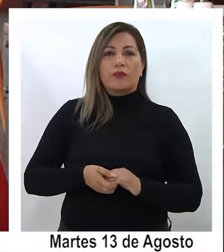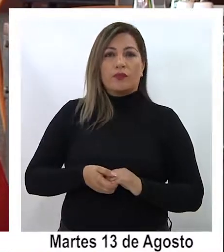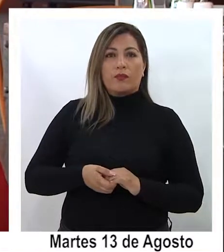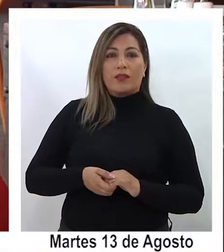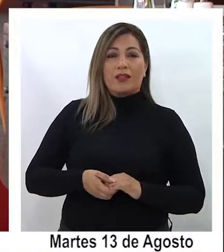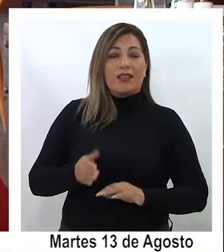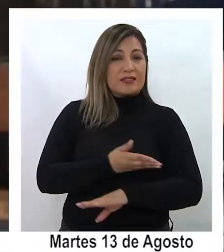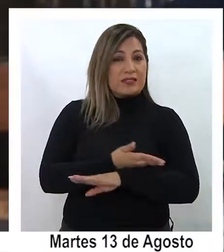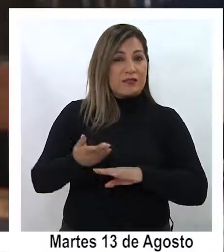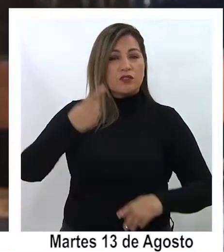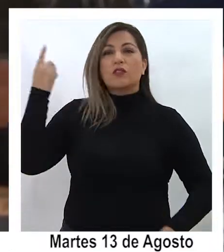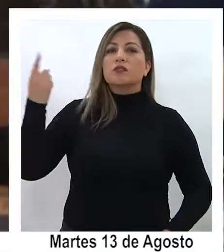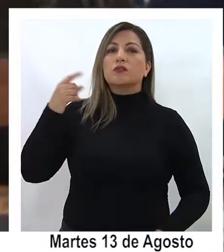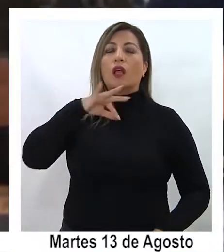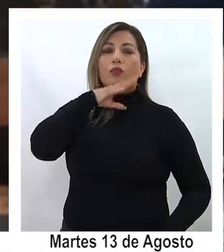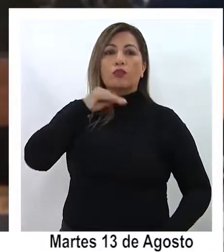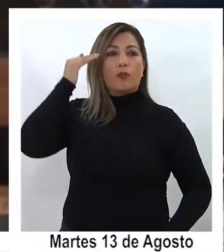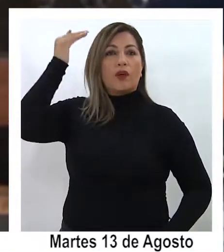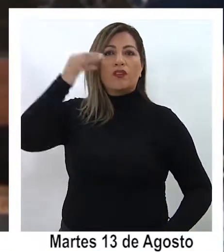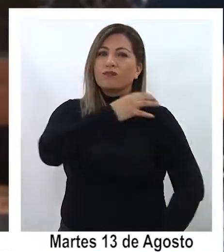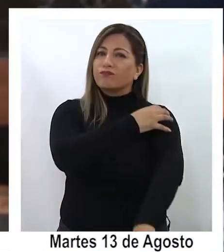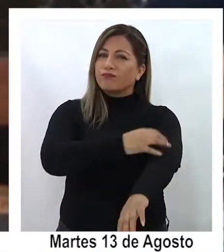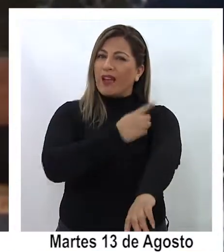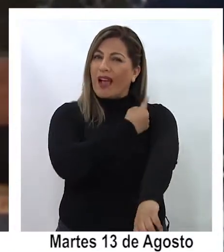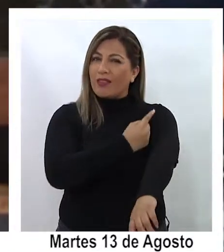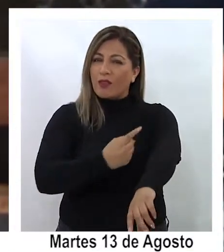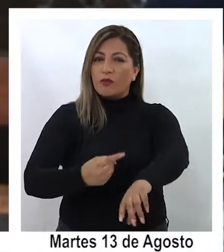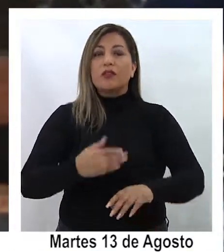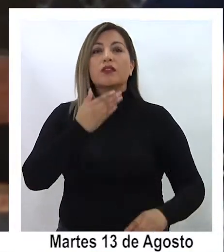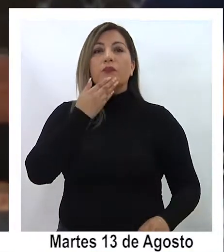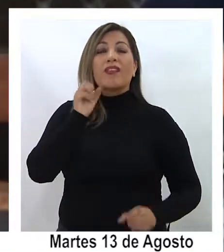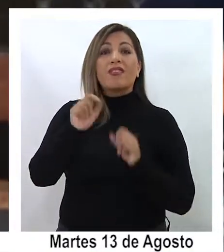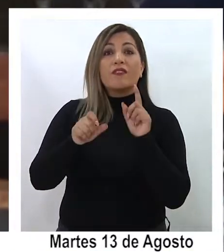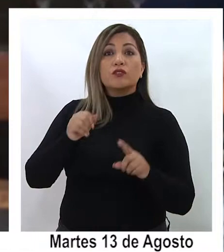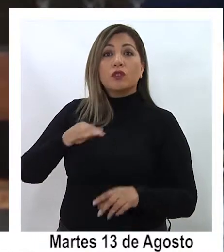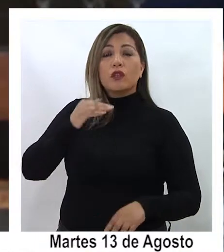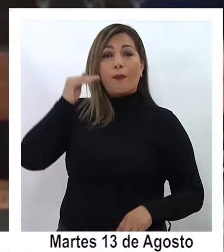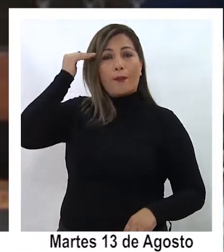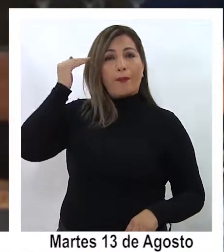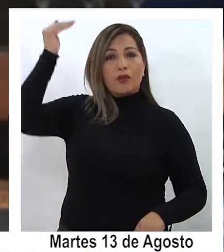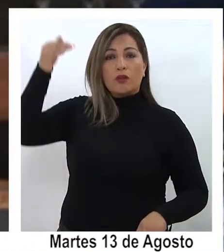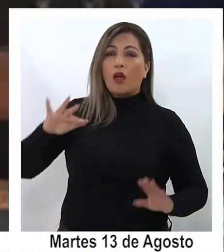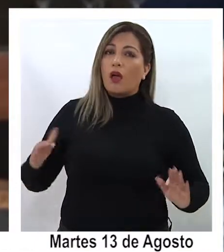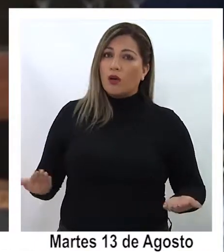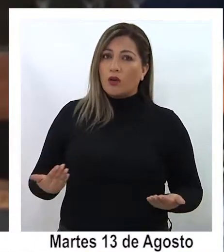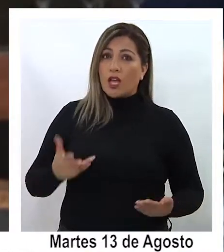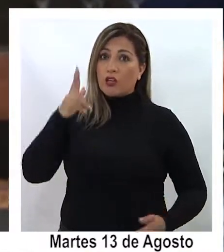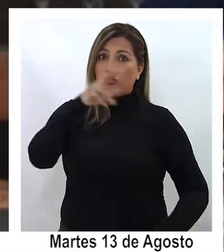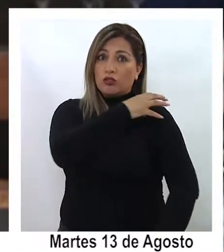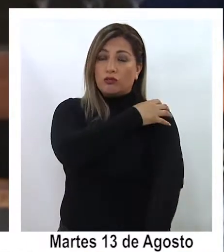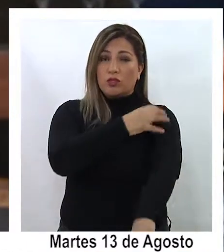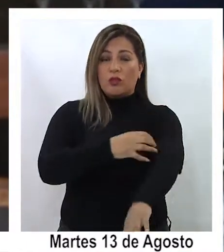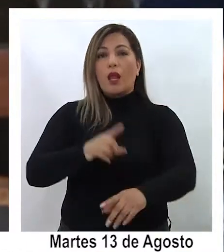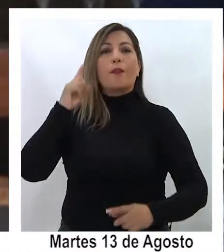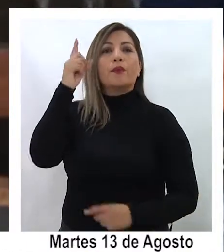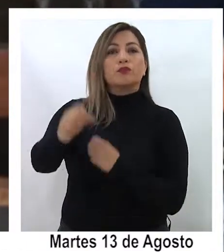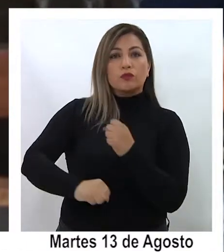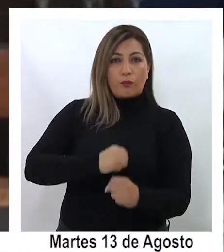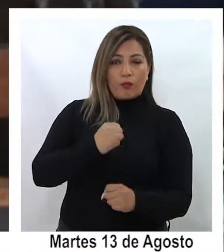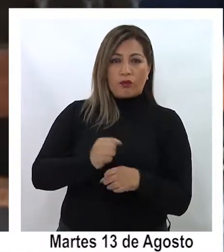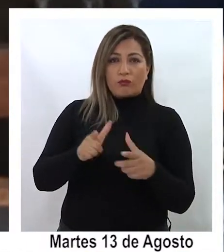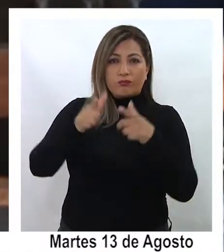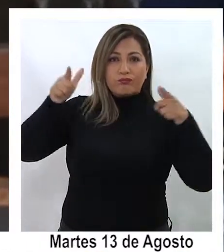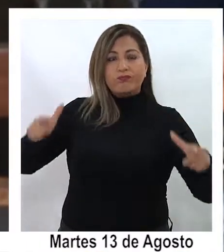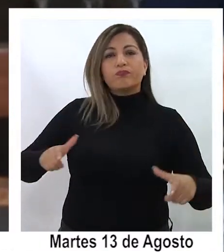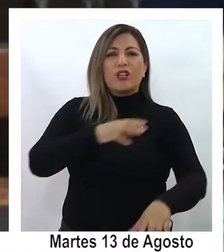del adulto mayor que están en todas las regiones de Chile así como a los defensores mayores que están hasta ahora en ocho regiones y que el próximo año se